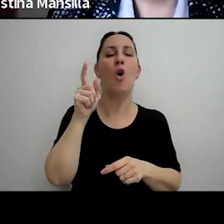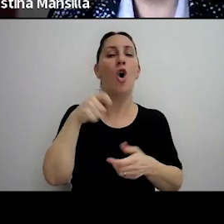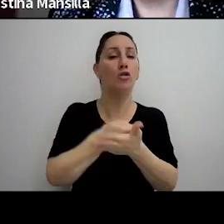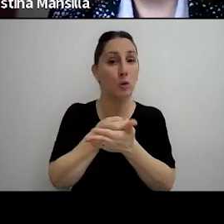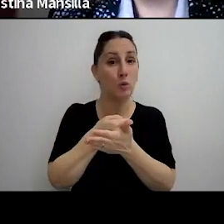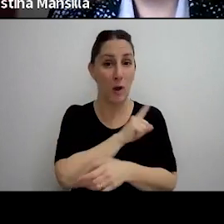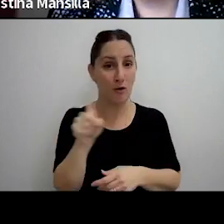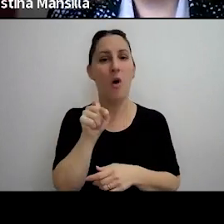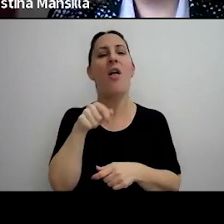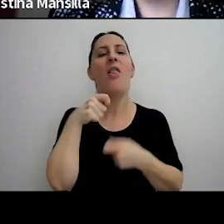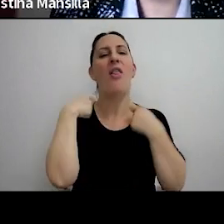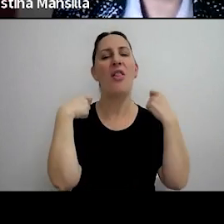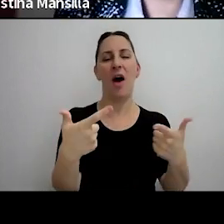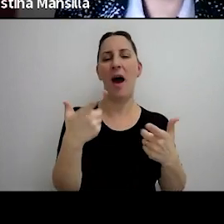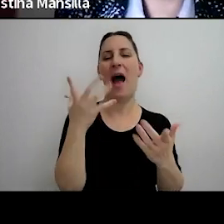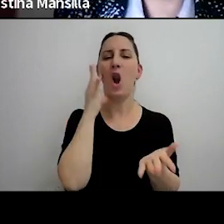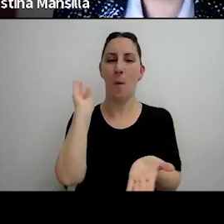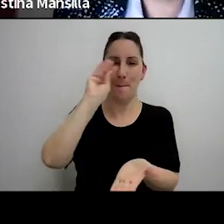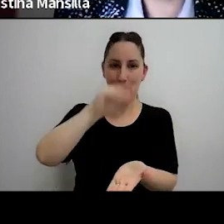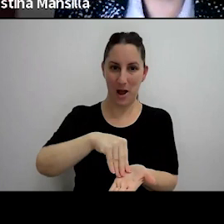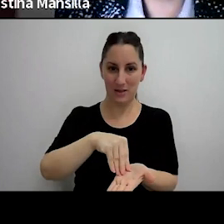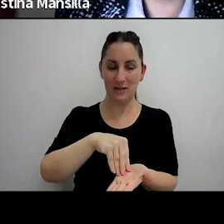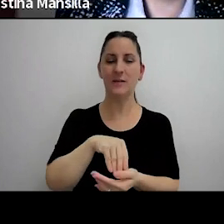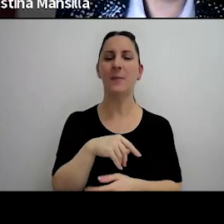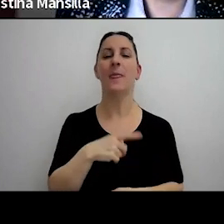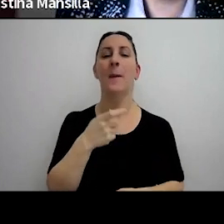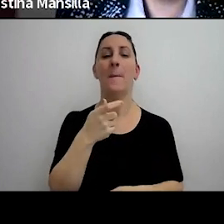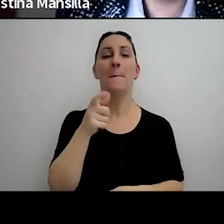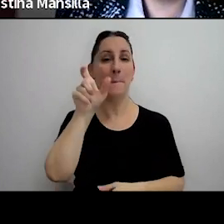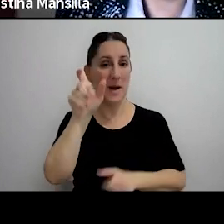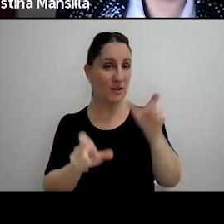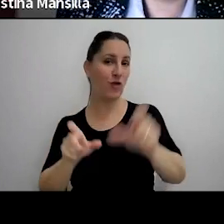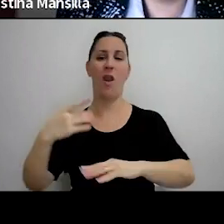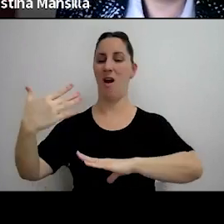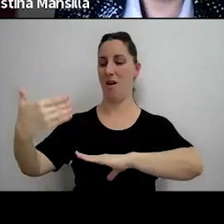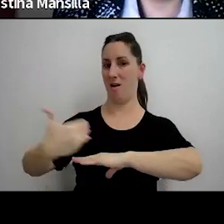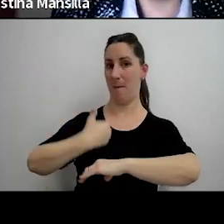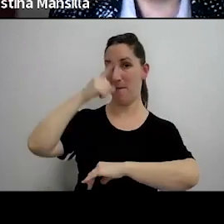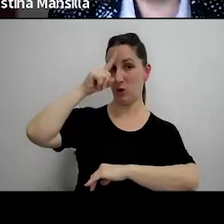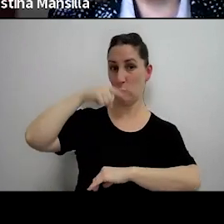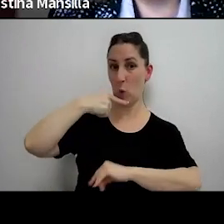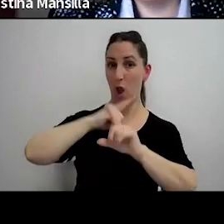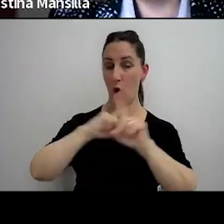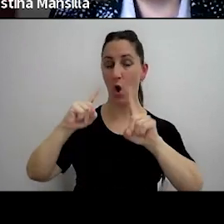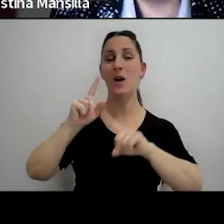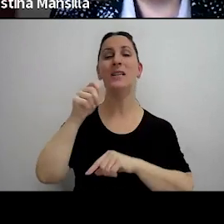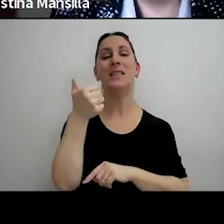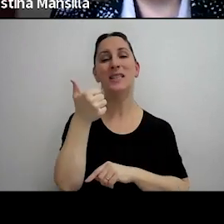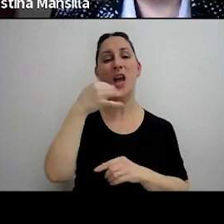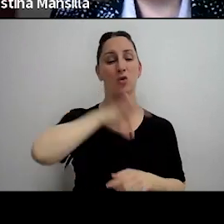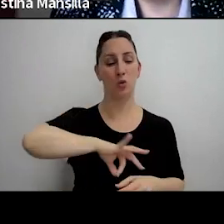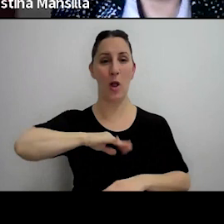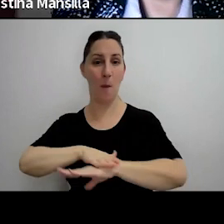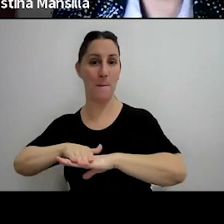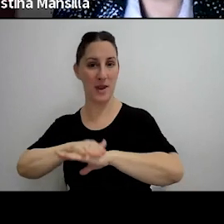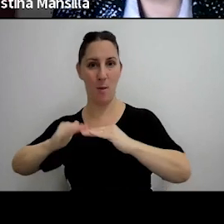una condición más que la persona no tenga un ingreso mensual que exceda seis haberes mínimos